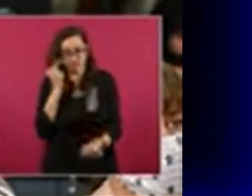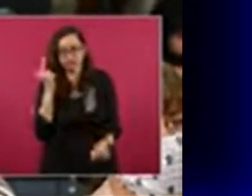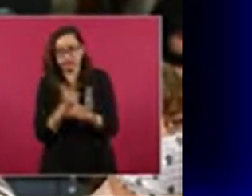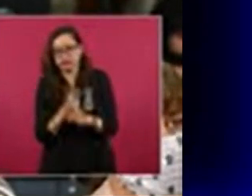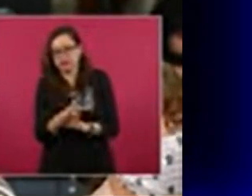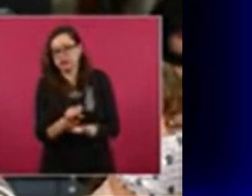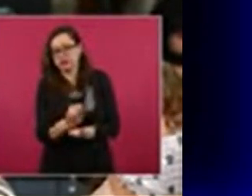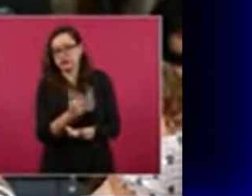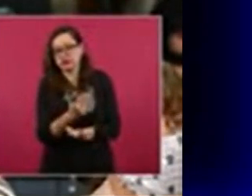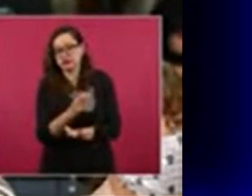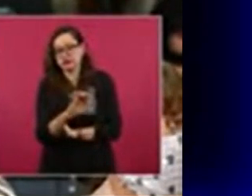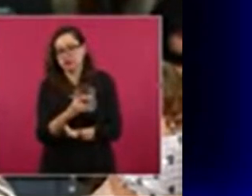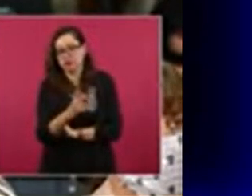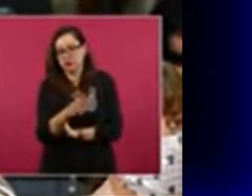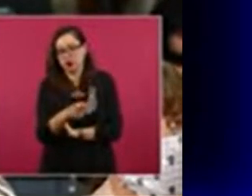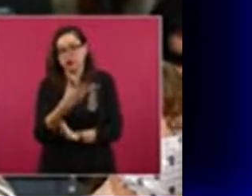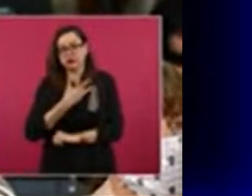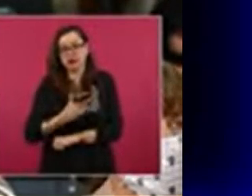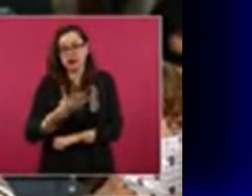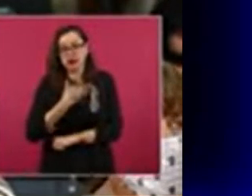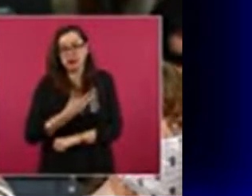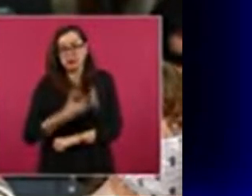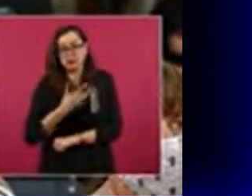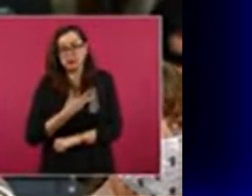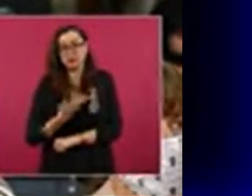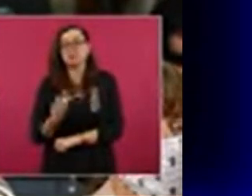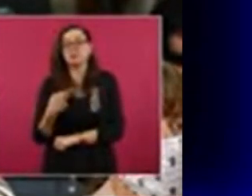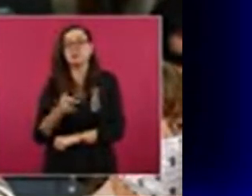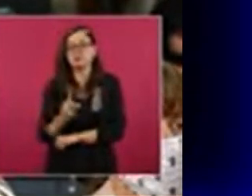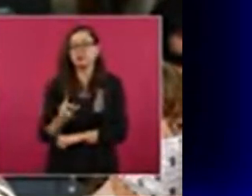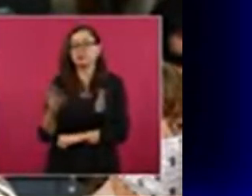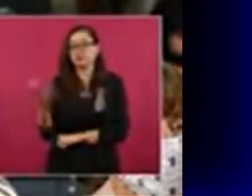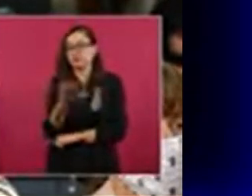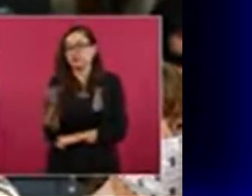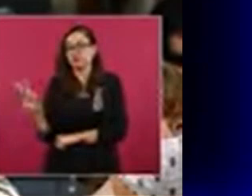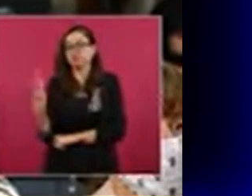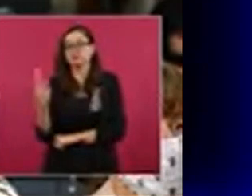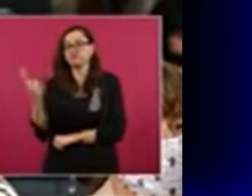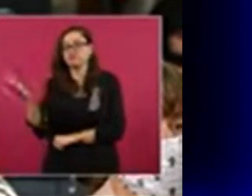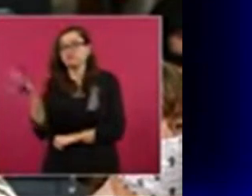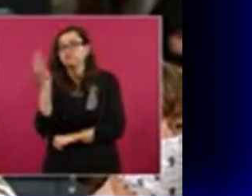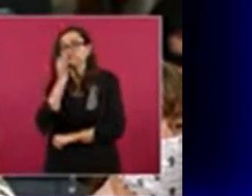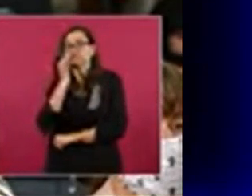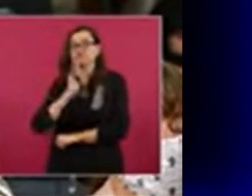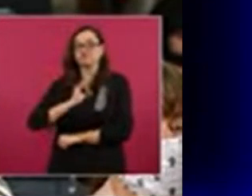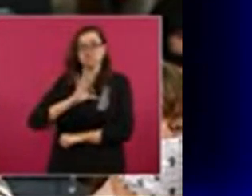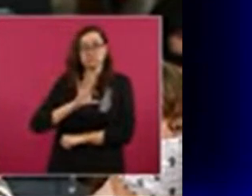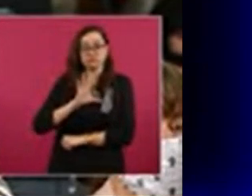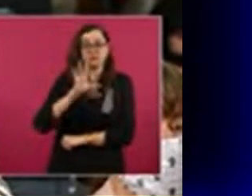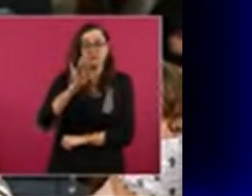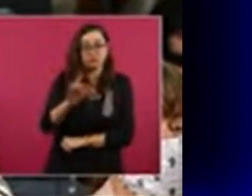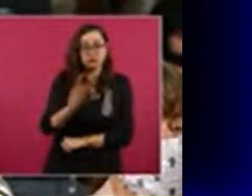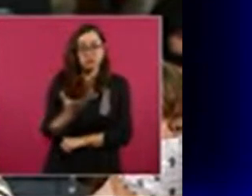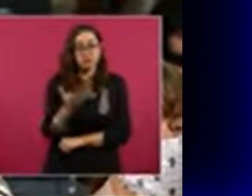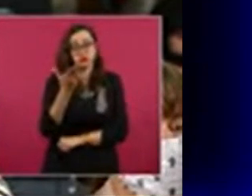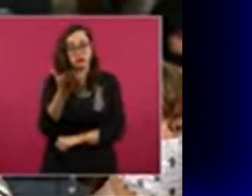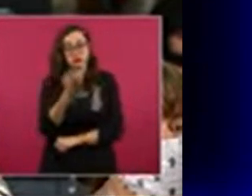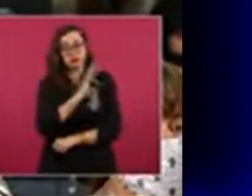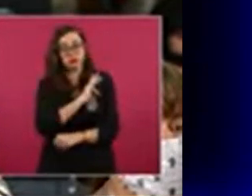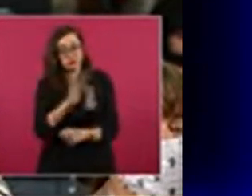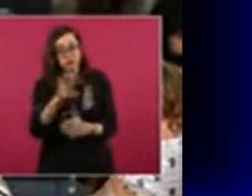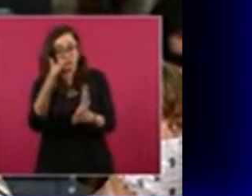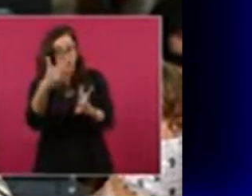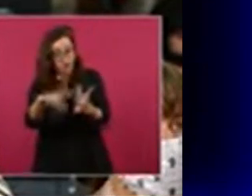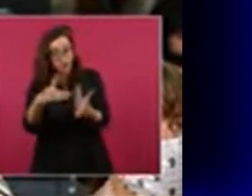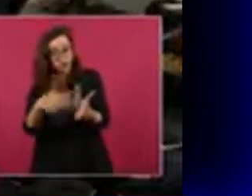Pero me dijeron los jubilados que si usted personalmente podía ver los documentos, porque con el respeto que me